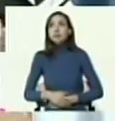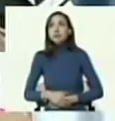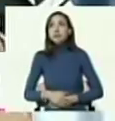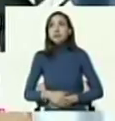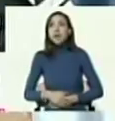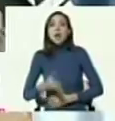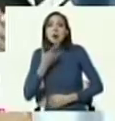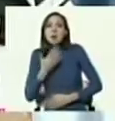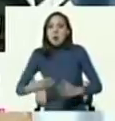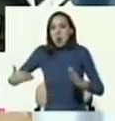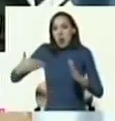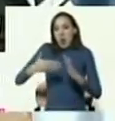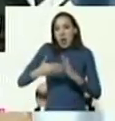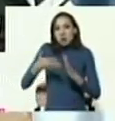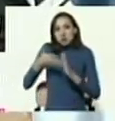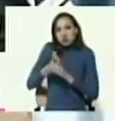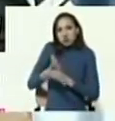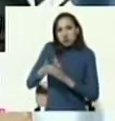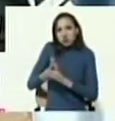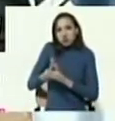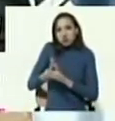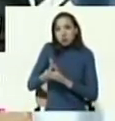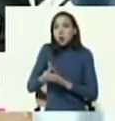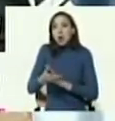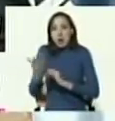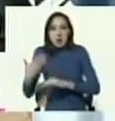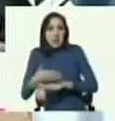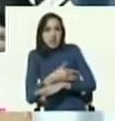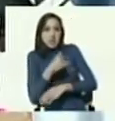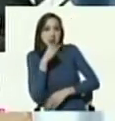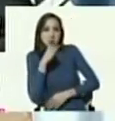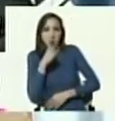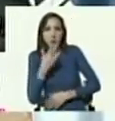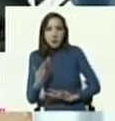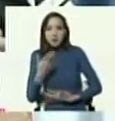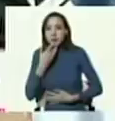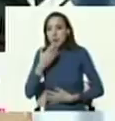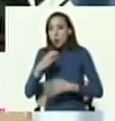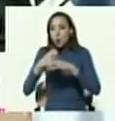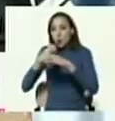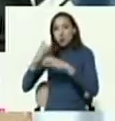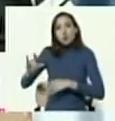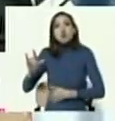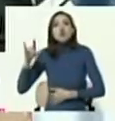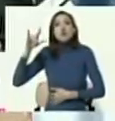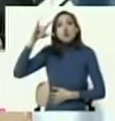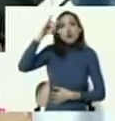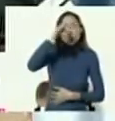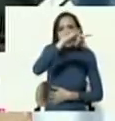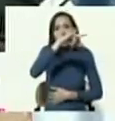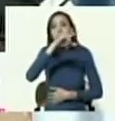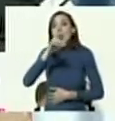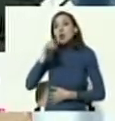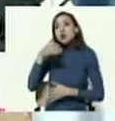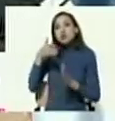el ataque frontal a las otras que señalé anteriormente, el transporte aéreo o terrestre,